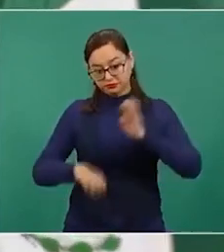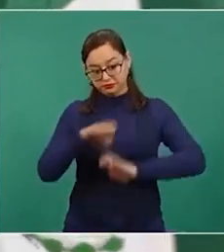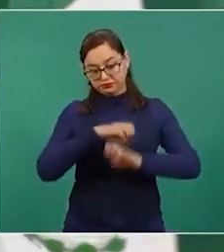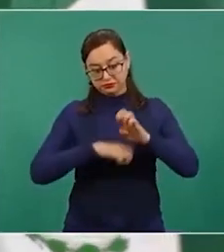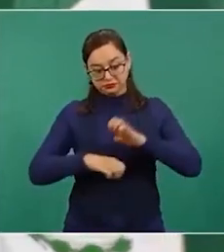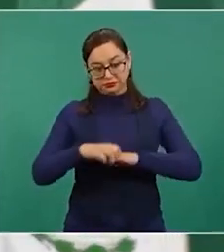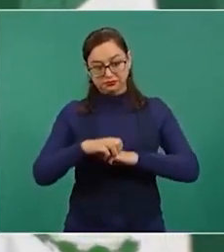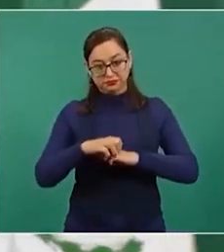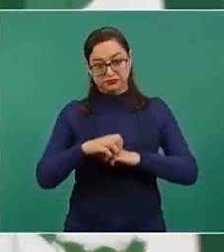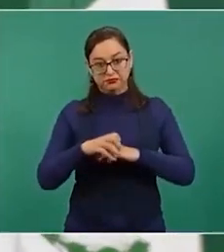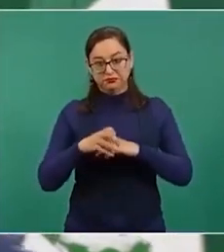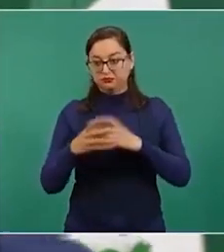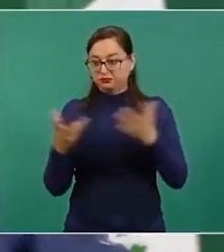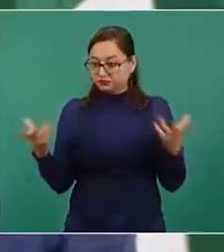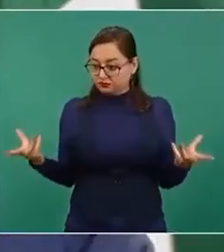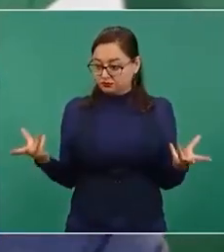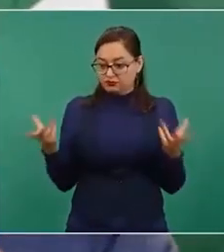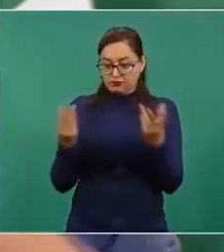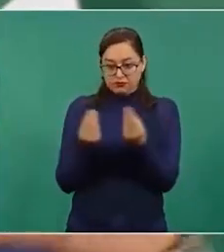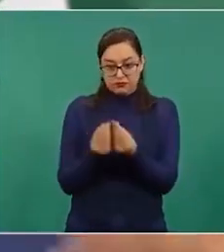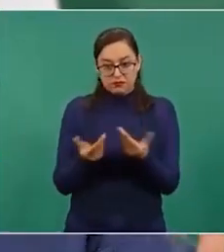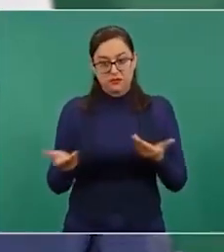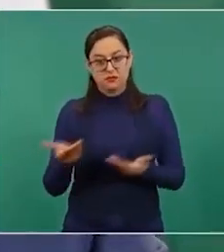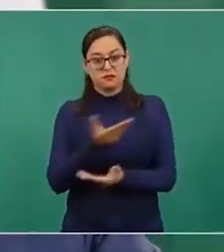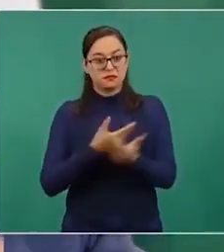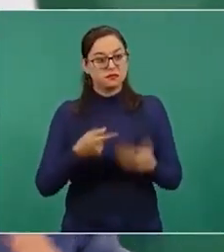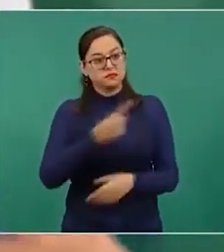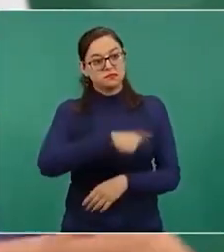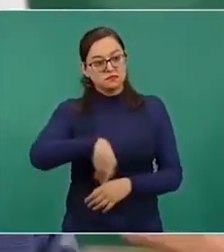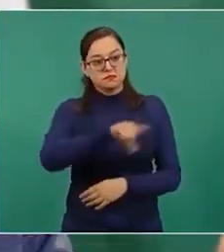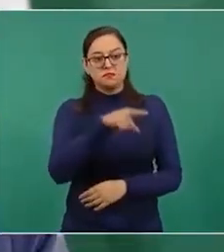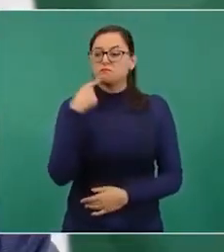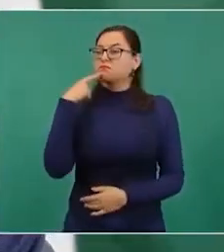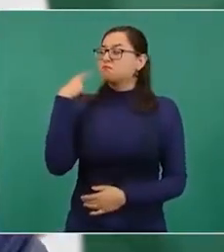y empezaron a quejarse